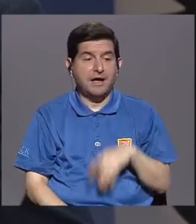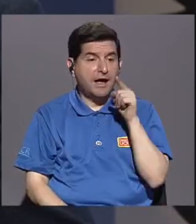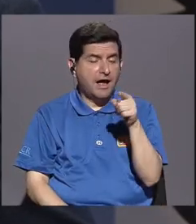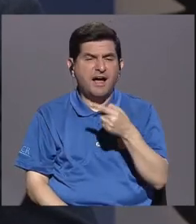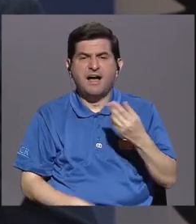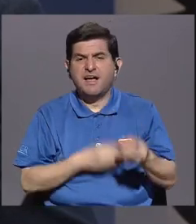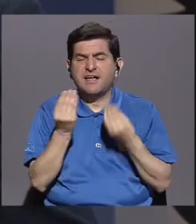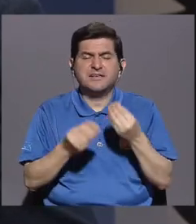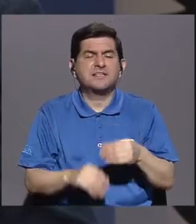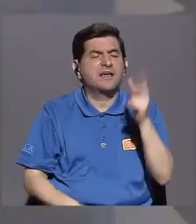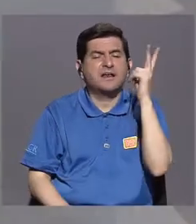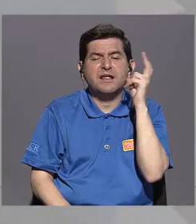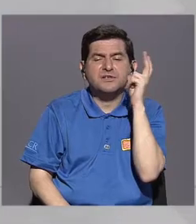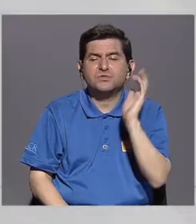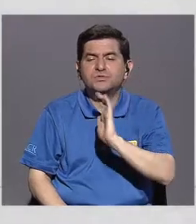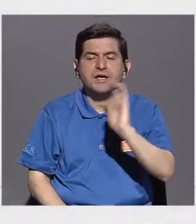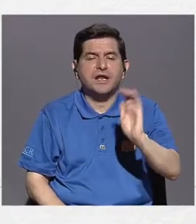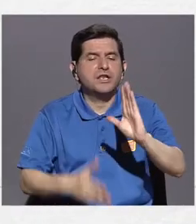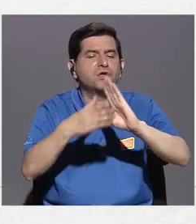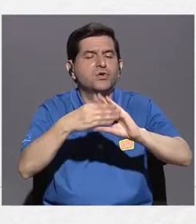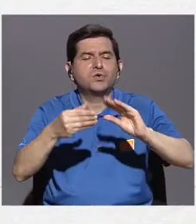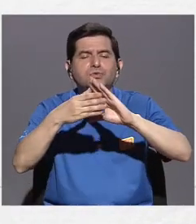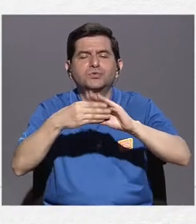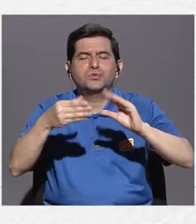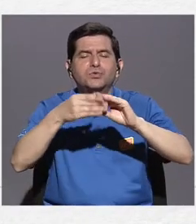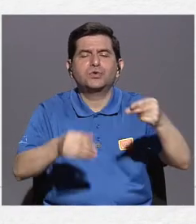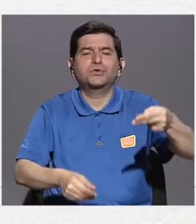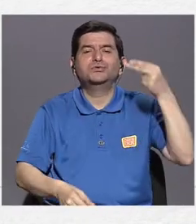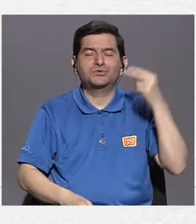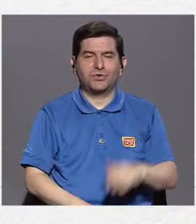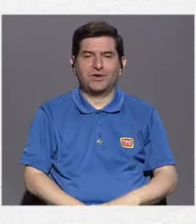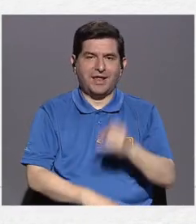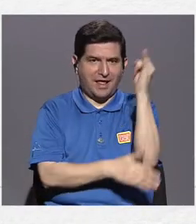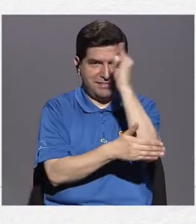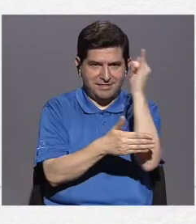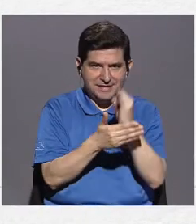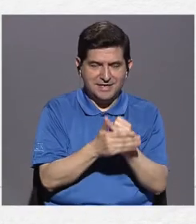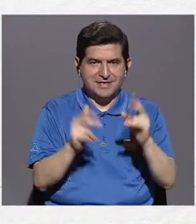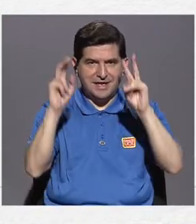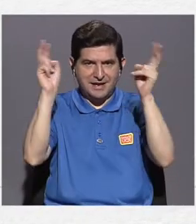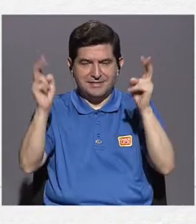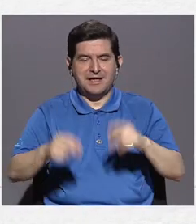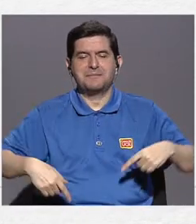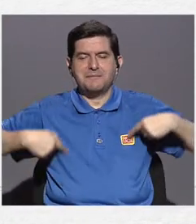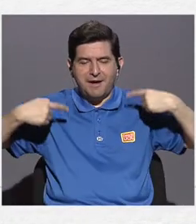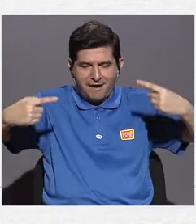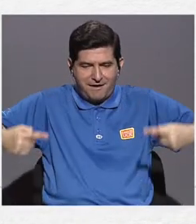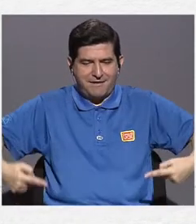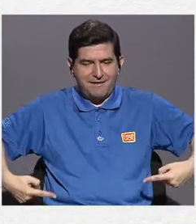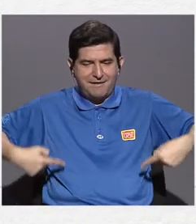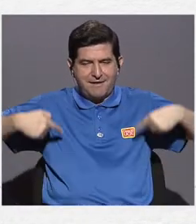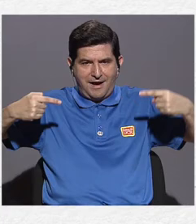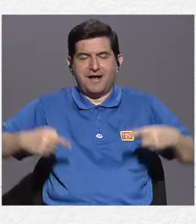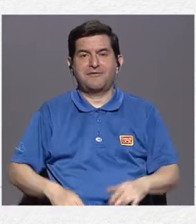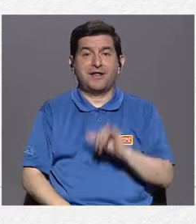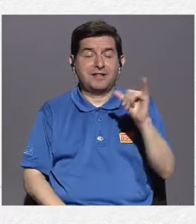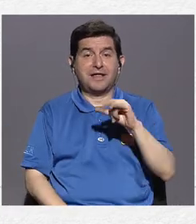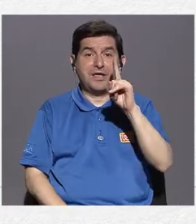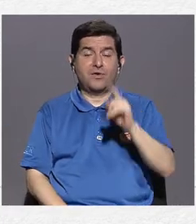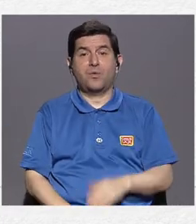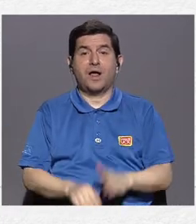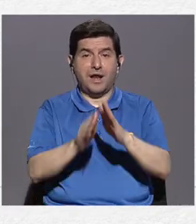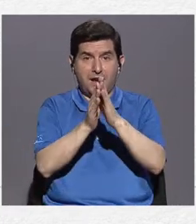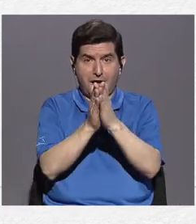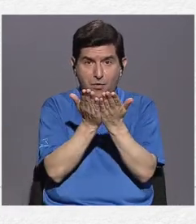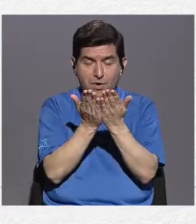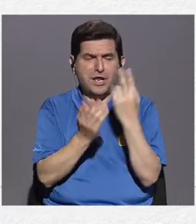que vamos a hacer es escuchar cómo los niños cuentan historias. Entonces diseñamos el tema de la carreta, de esa carreta en forma de libro que viaja de